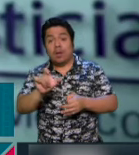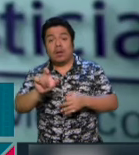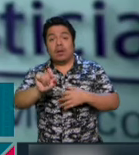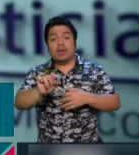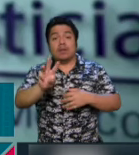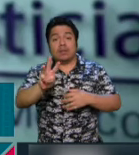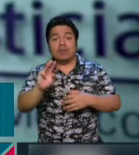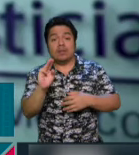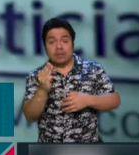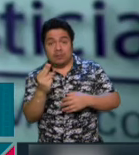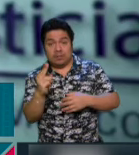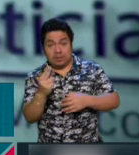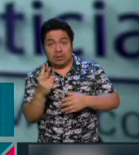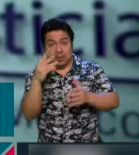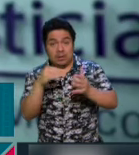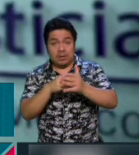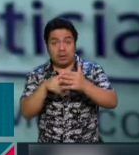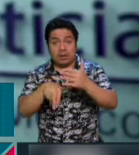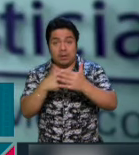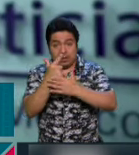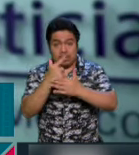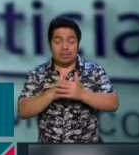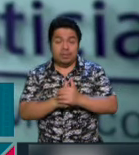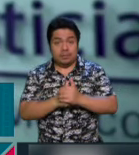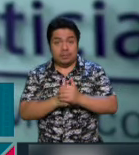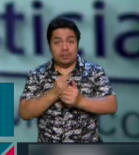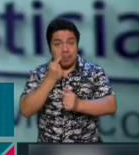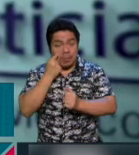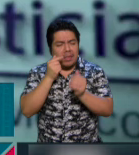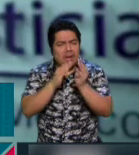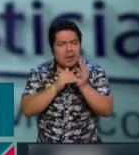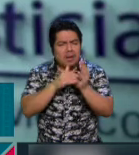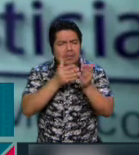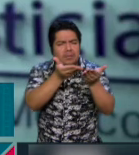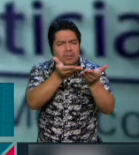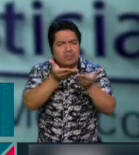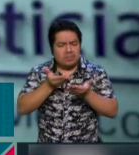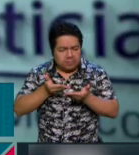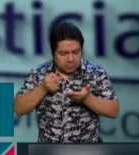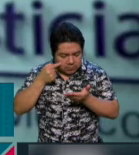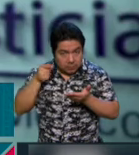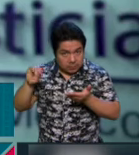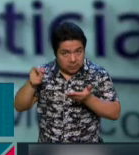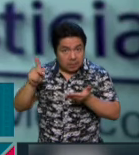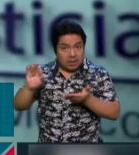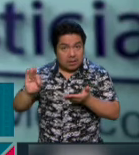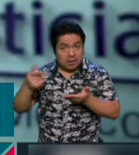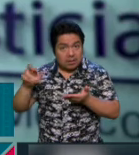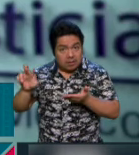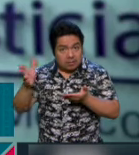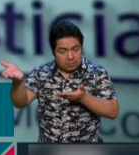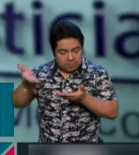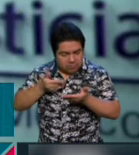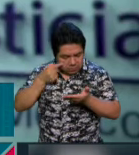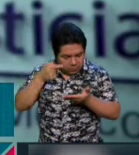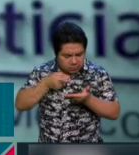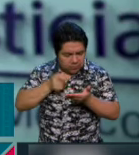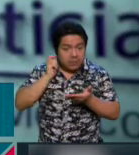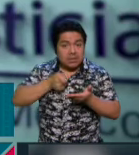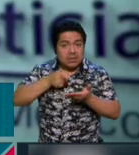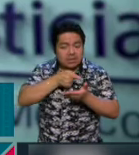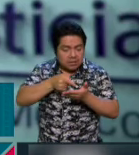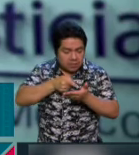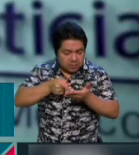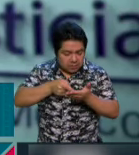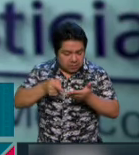23 de noviembre de 2012. El documento recibido por esta Fiscalía General de Justicia también refiere que a